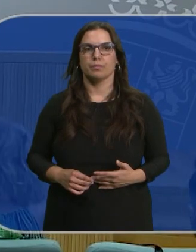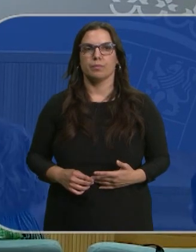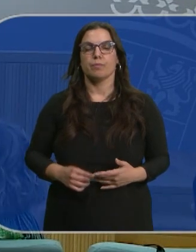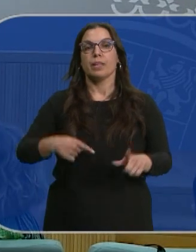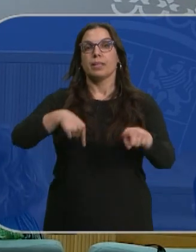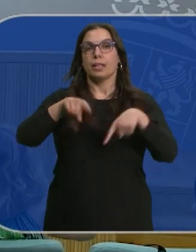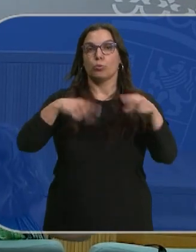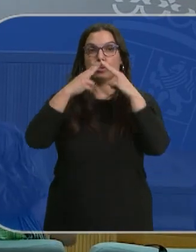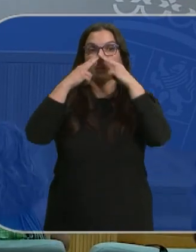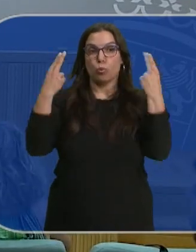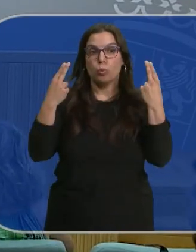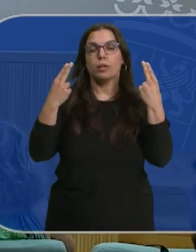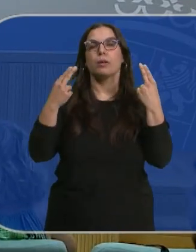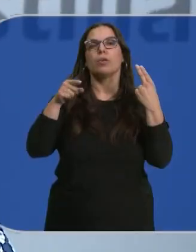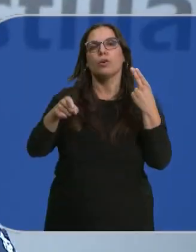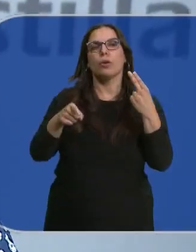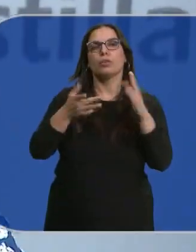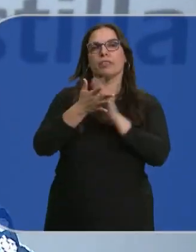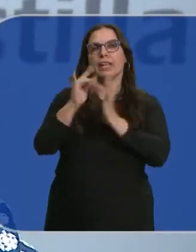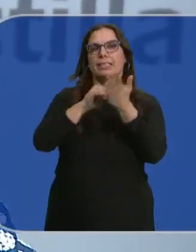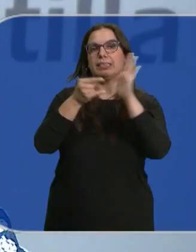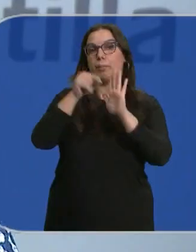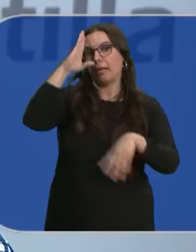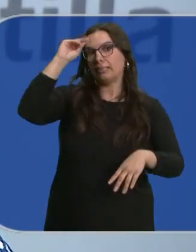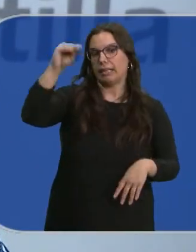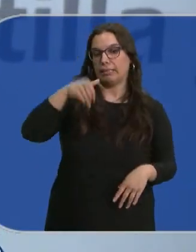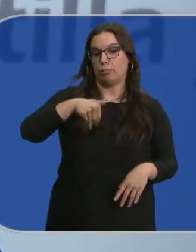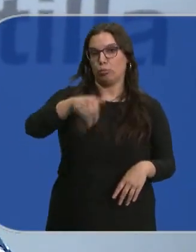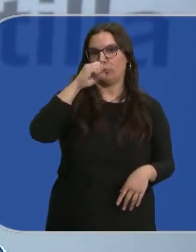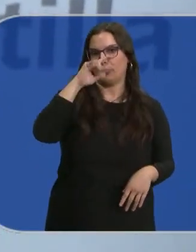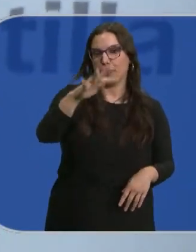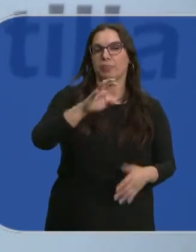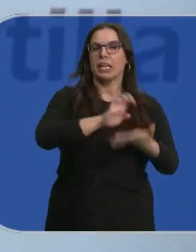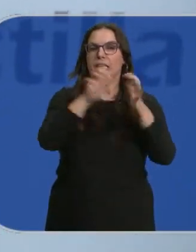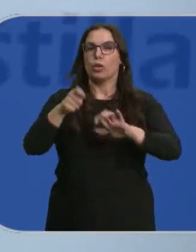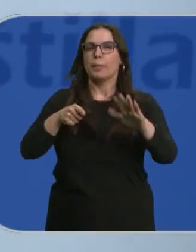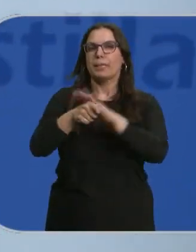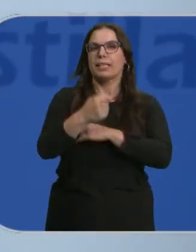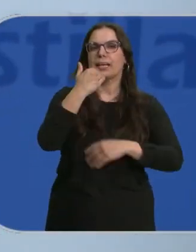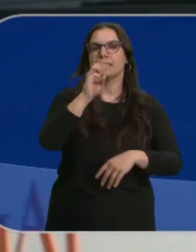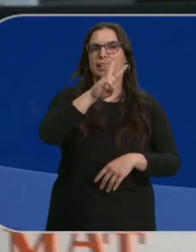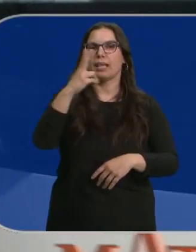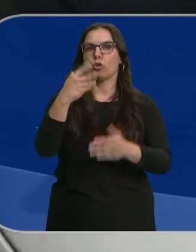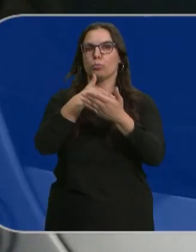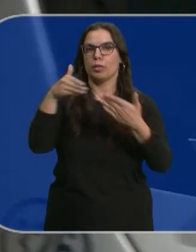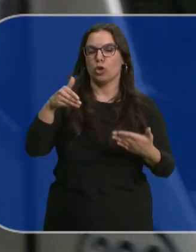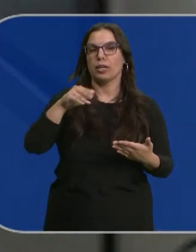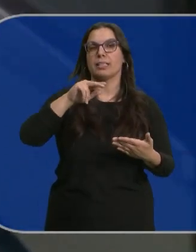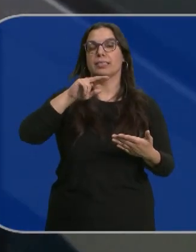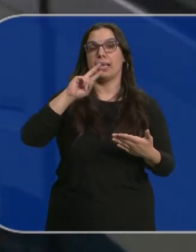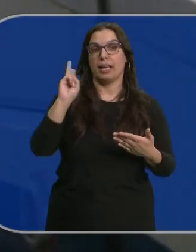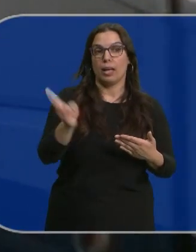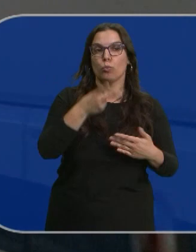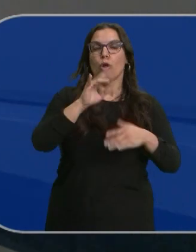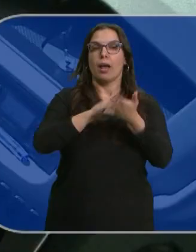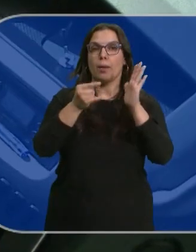El transporte público de viajeros se convertirá en un sistema inteligente en los próximos años. Castilla y León va a invertir cerca de 32 millones de fondos en